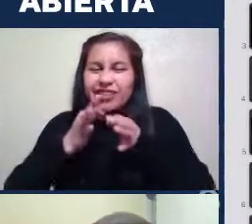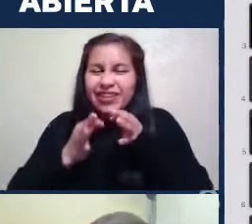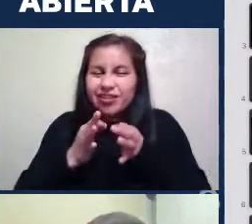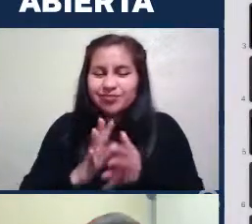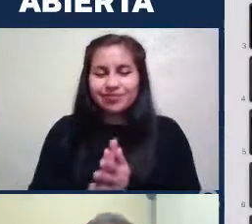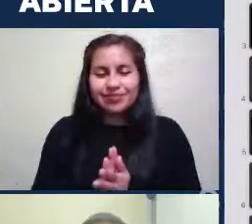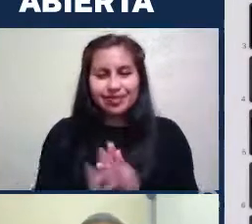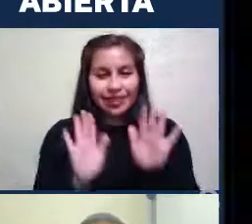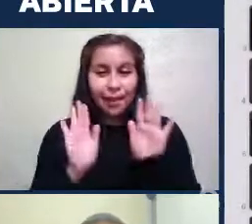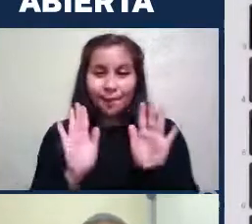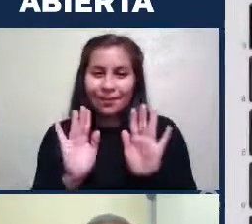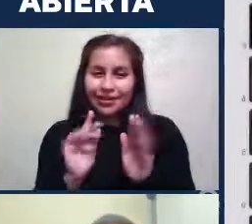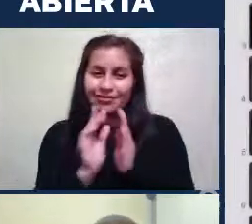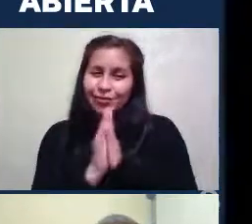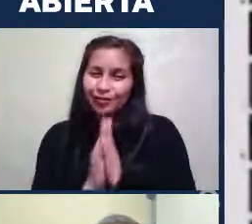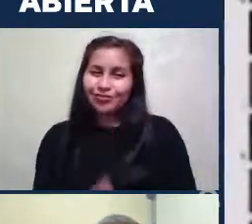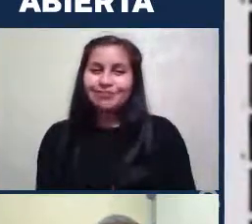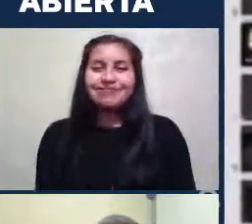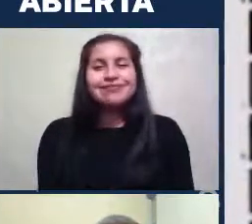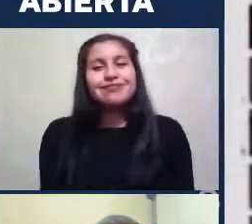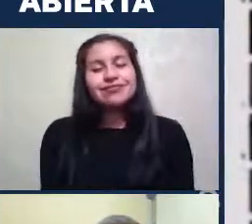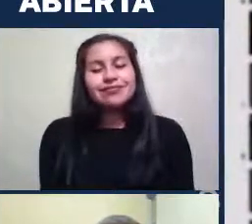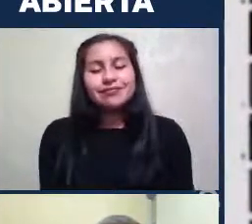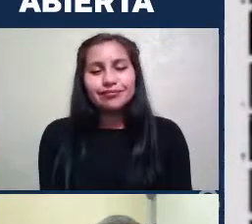¿Es esto? Estudizas.